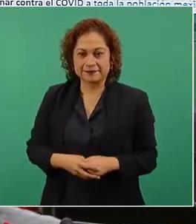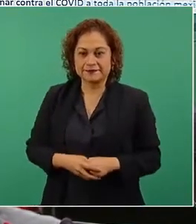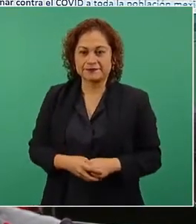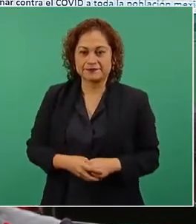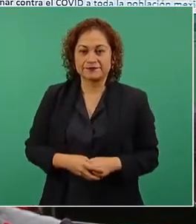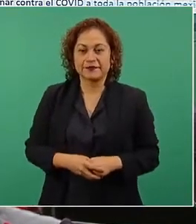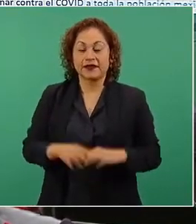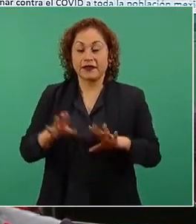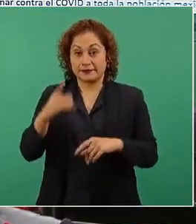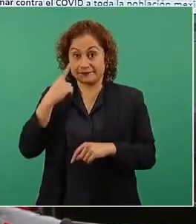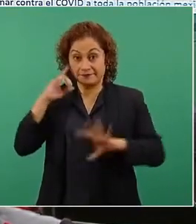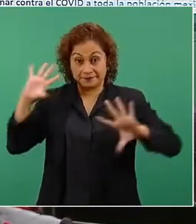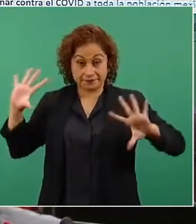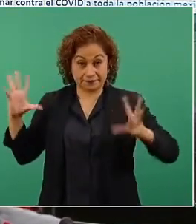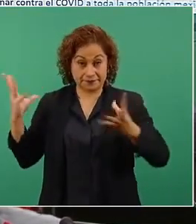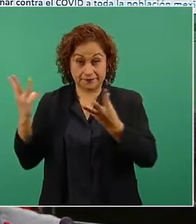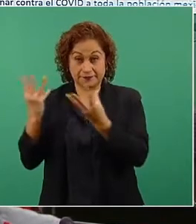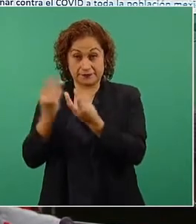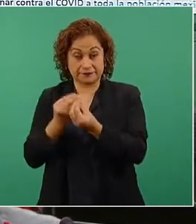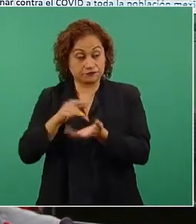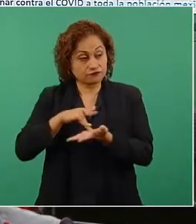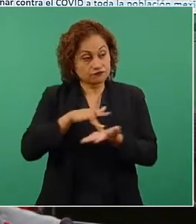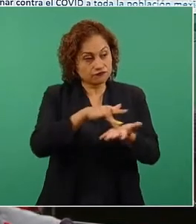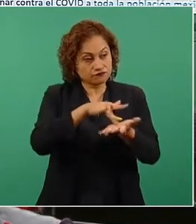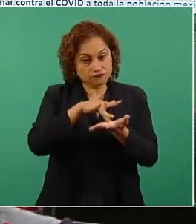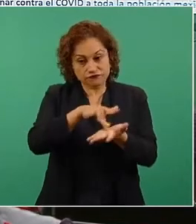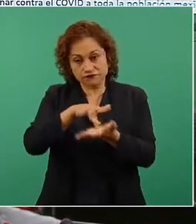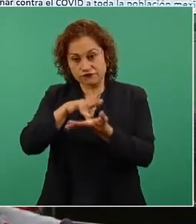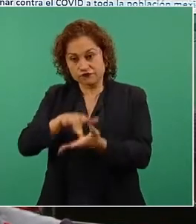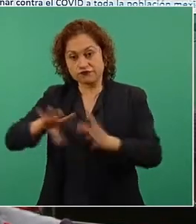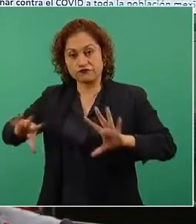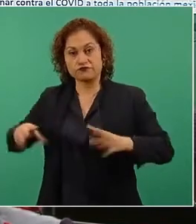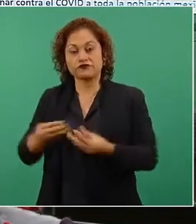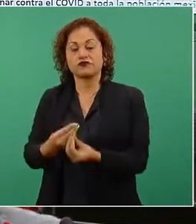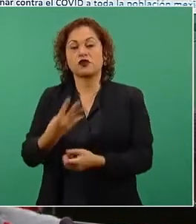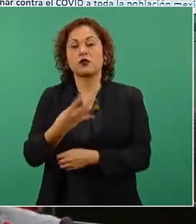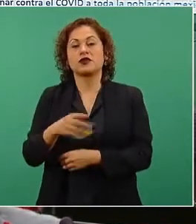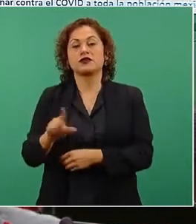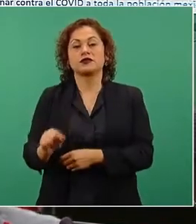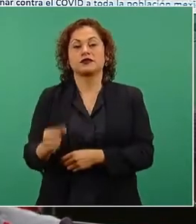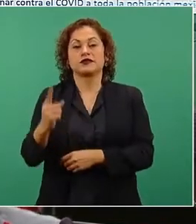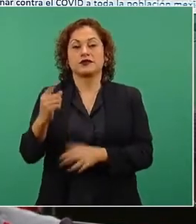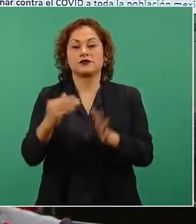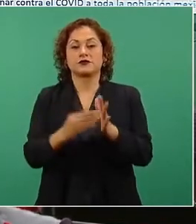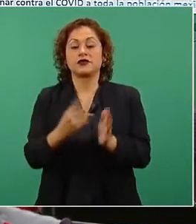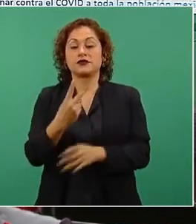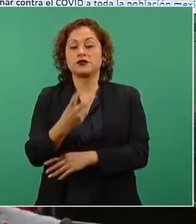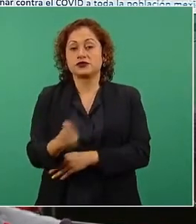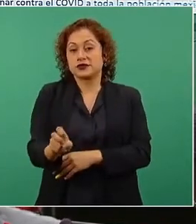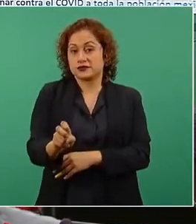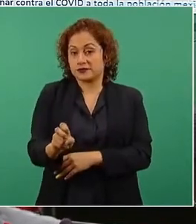esto, de todos los subsidios, equivale a 471 mil doscientos millones de pesos.